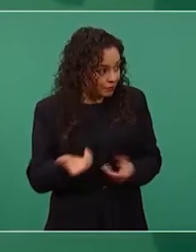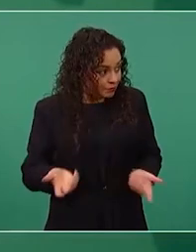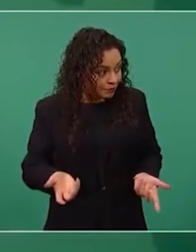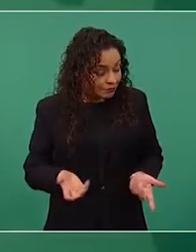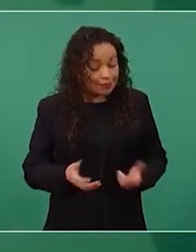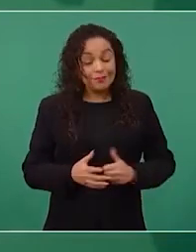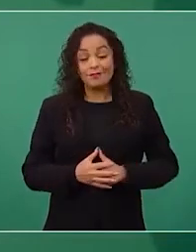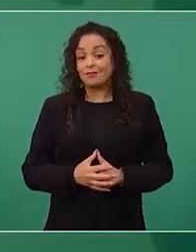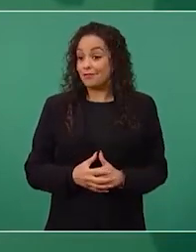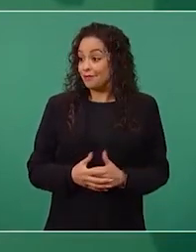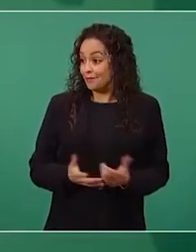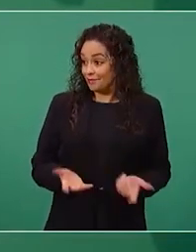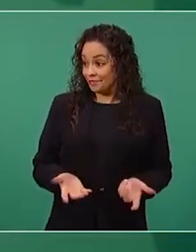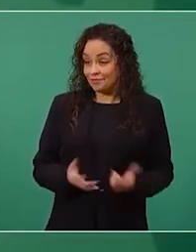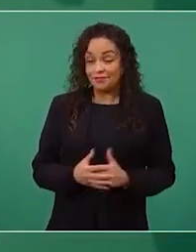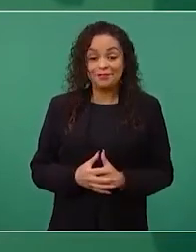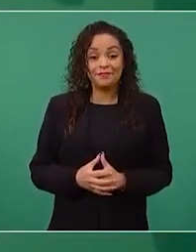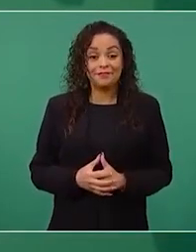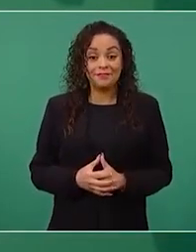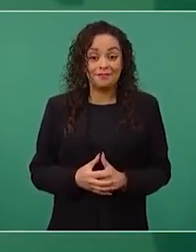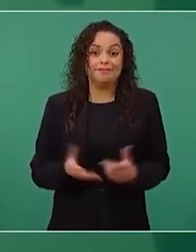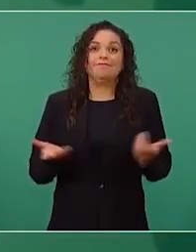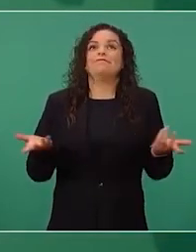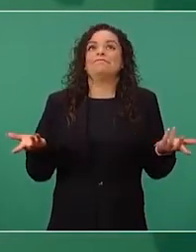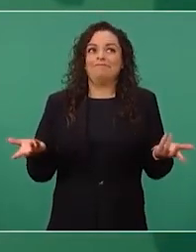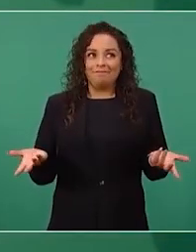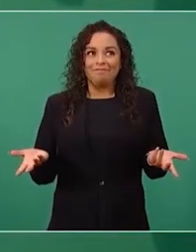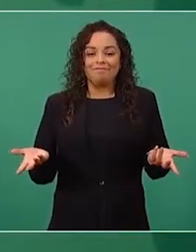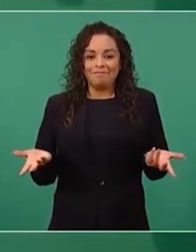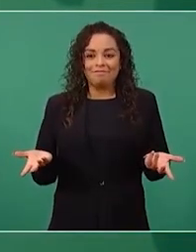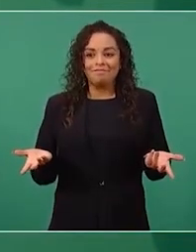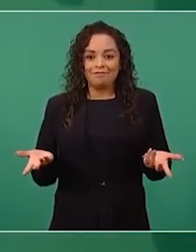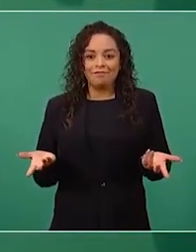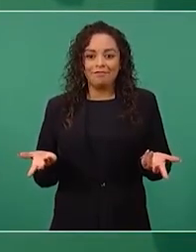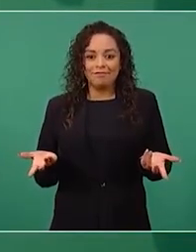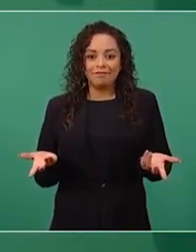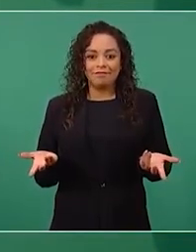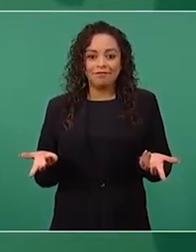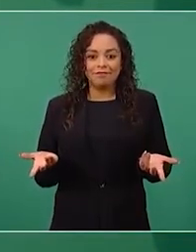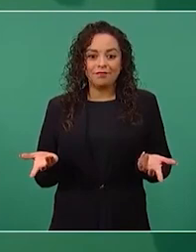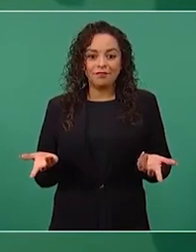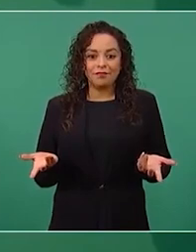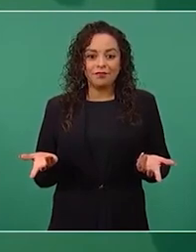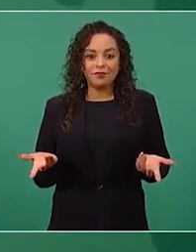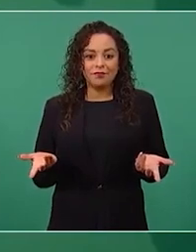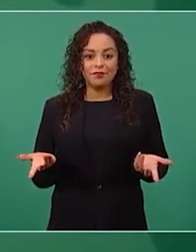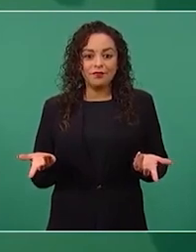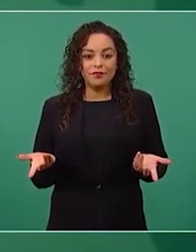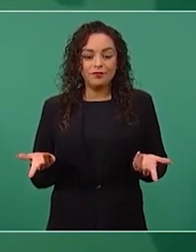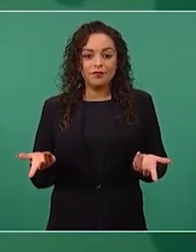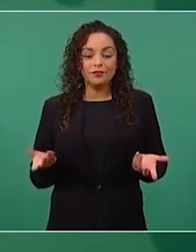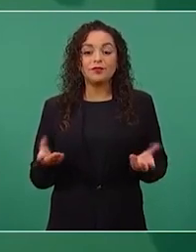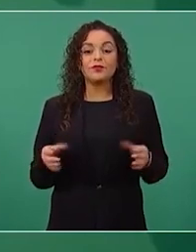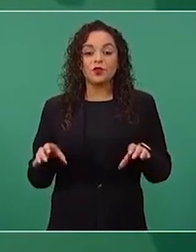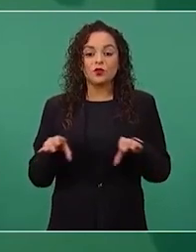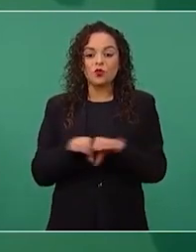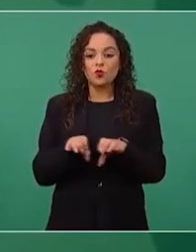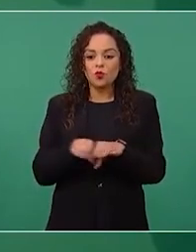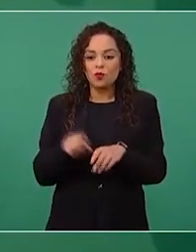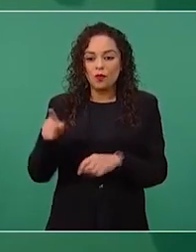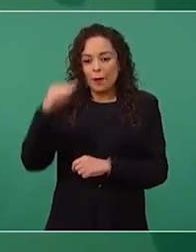entonces, de cómo han venido creando mecanismos